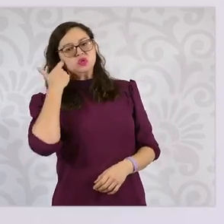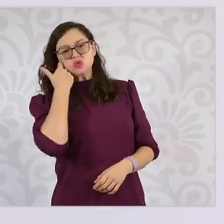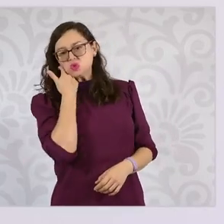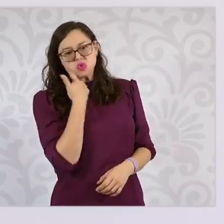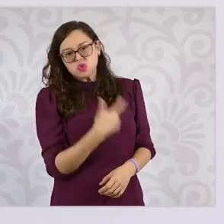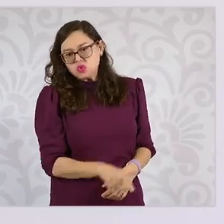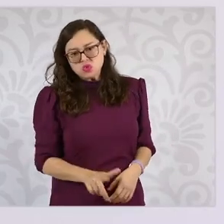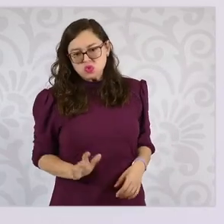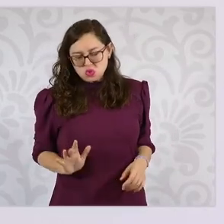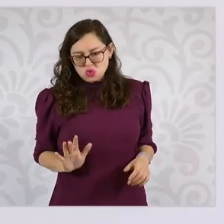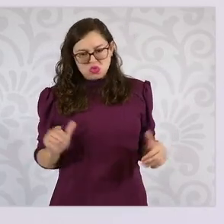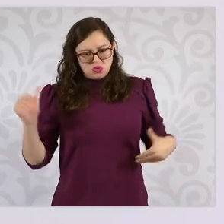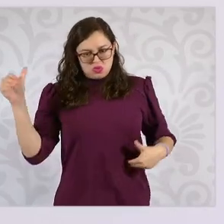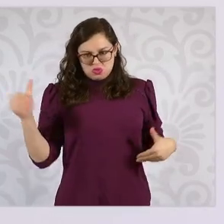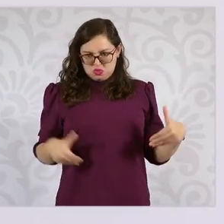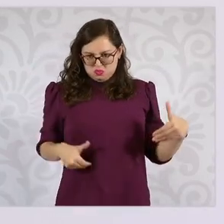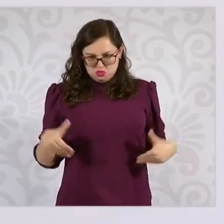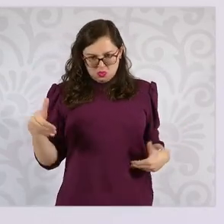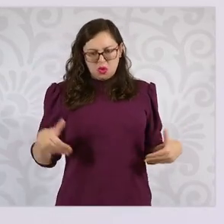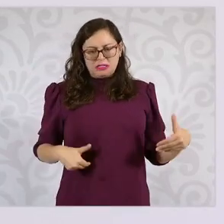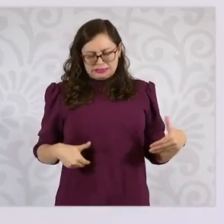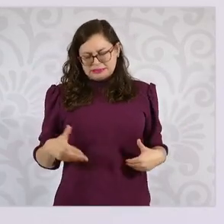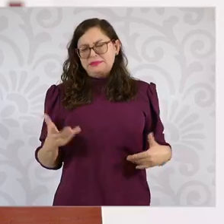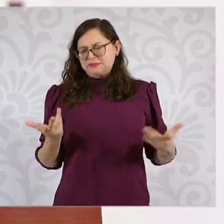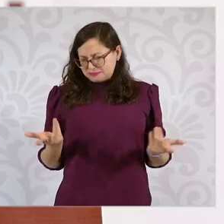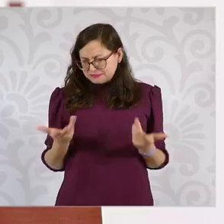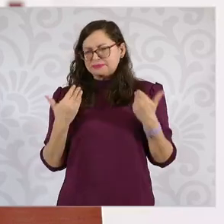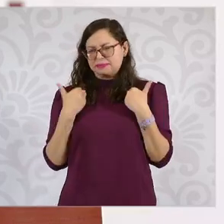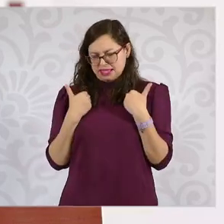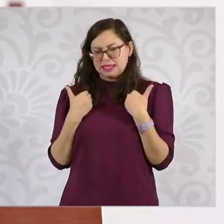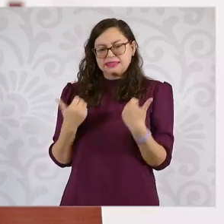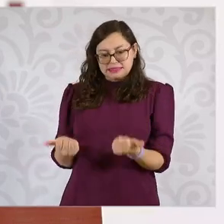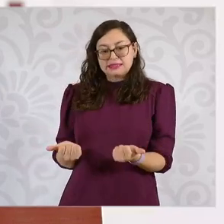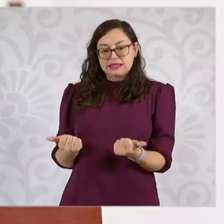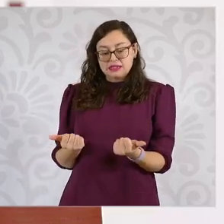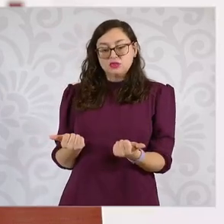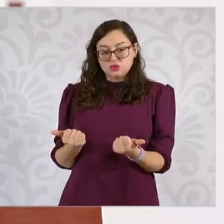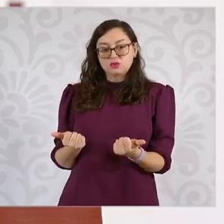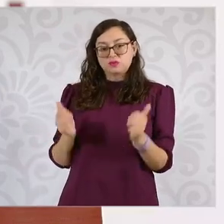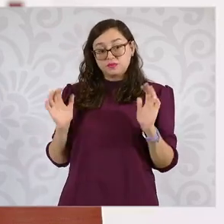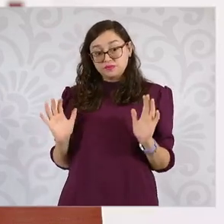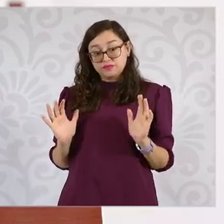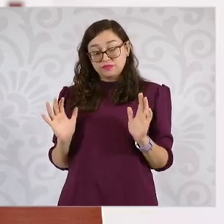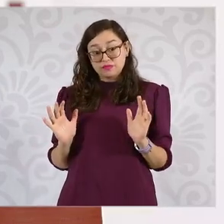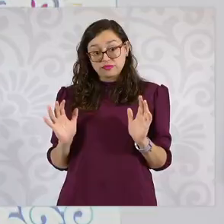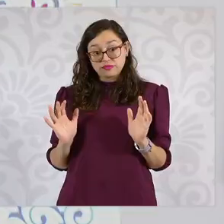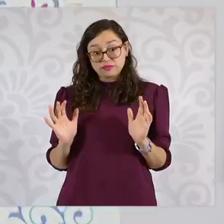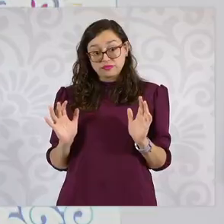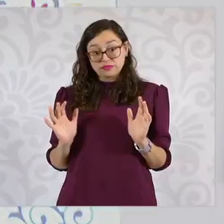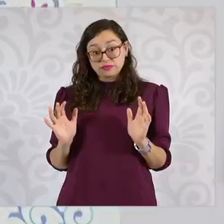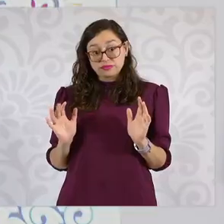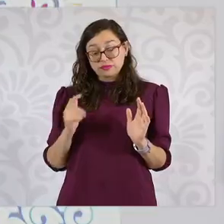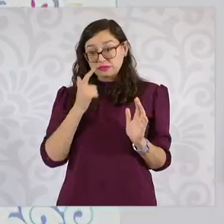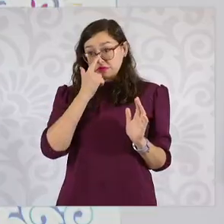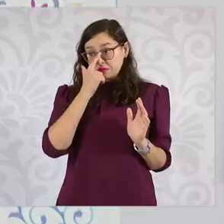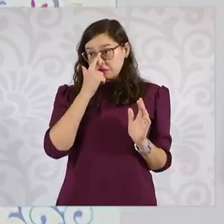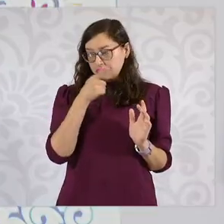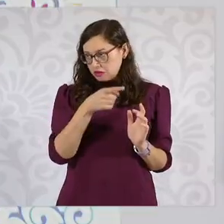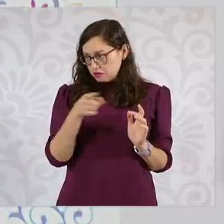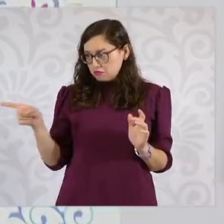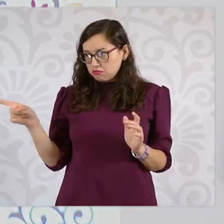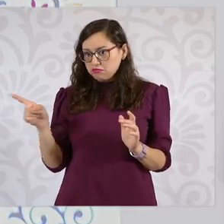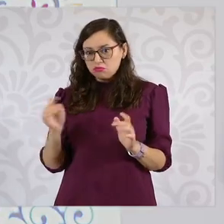sus espacios ahora decididos por el pueblo de México. Ahora, ellos pueden postularse